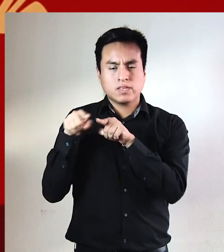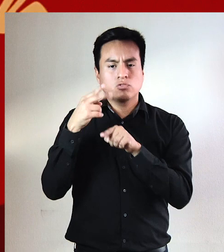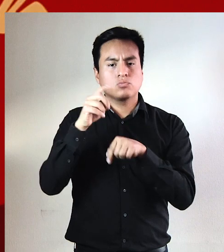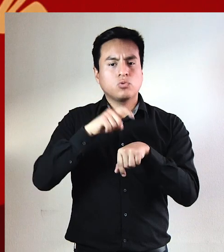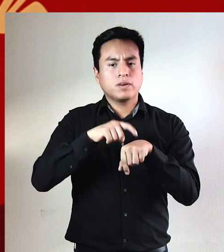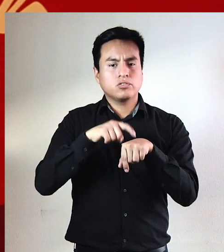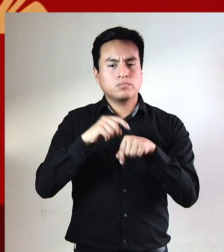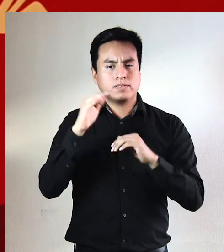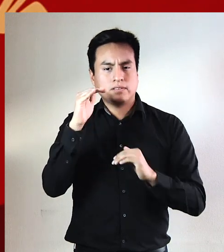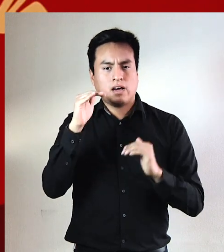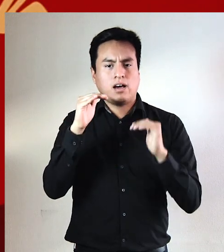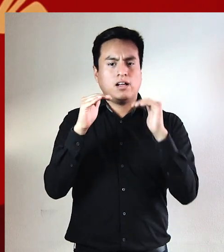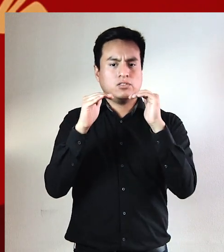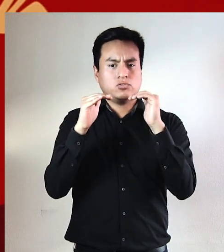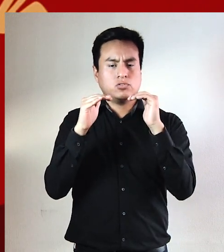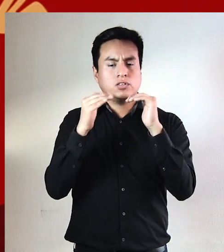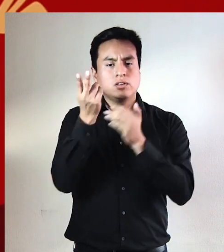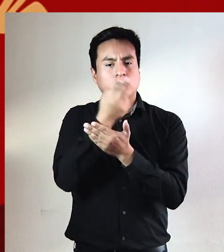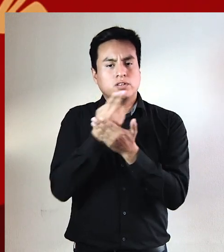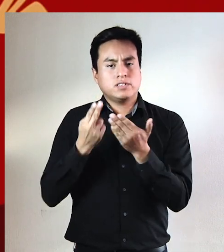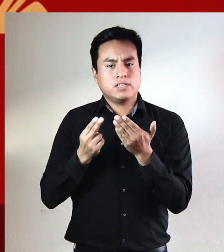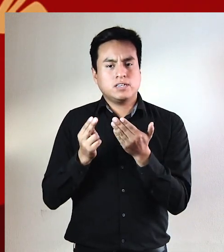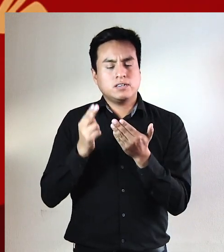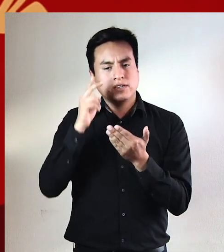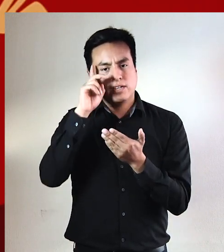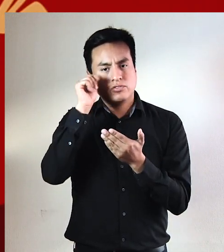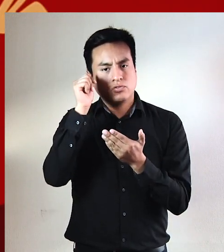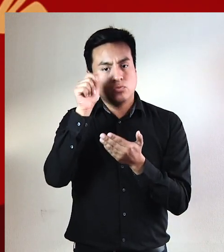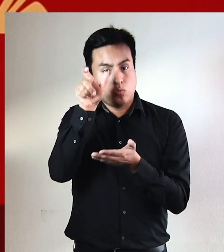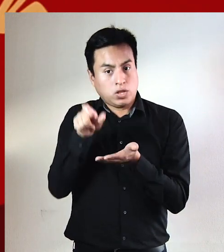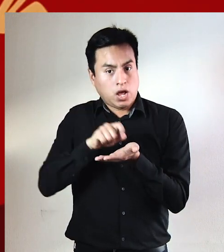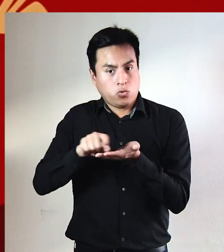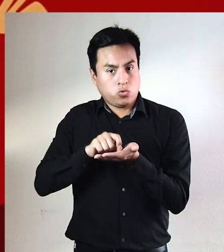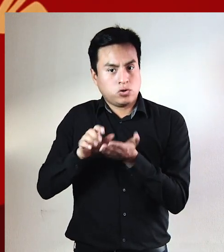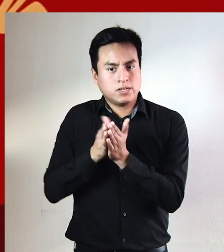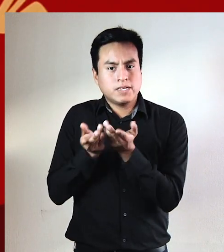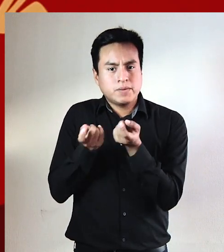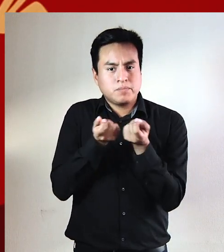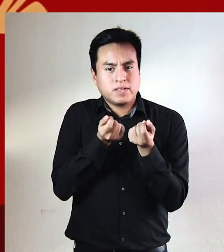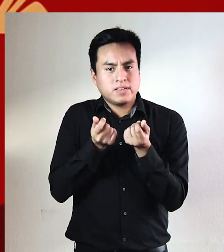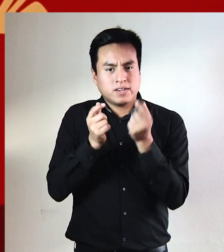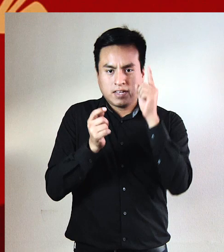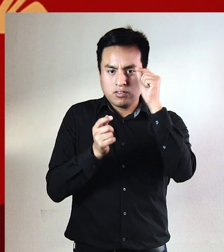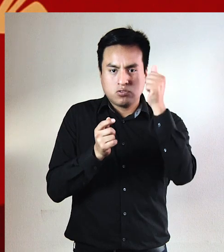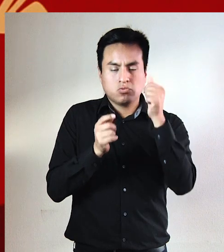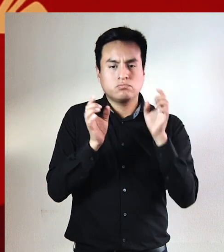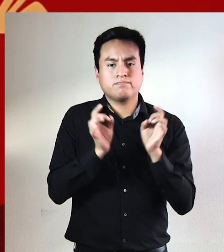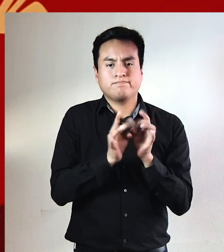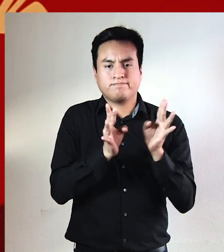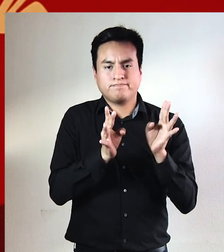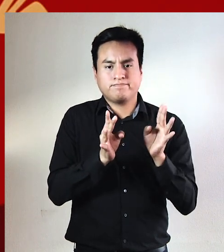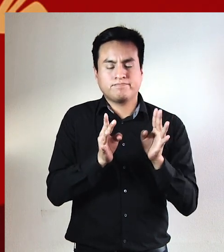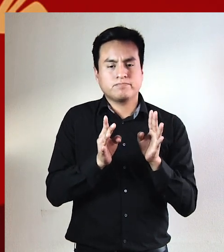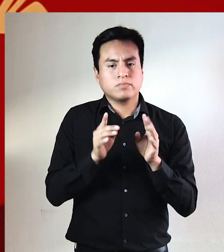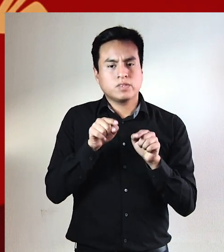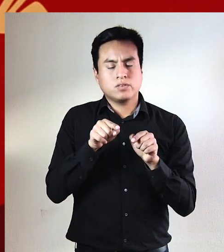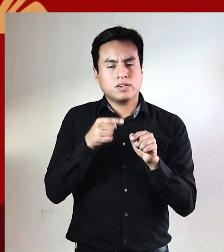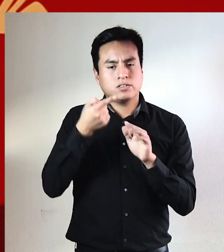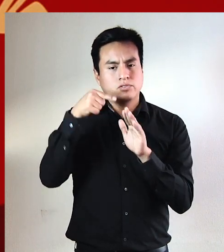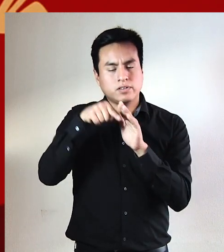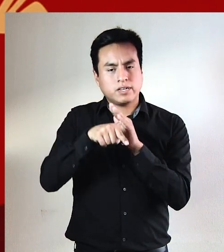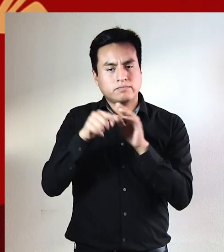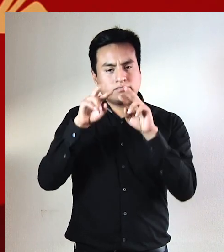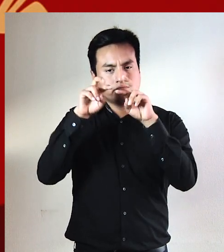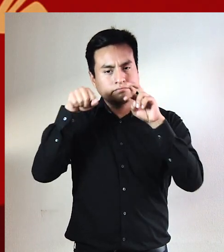En sus momentos más altos, su poesía más que la creación de un autor, se parece a la creación de un destino, en cuya